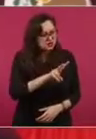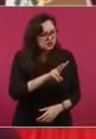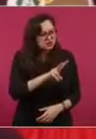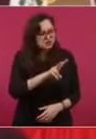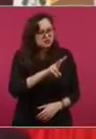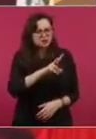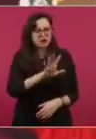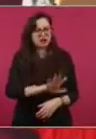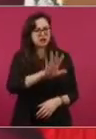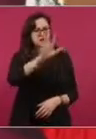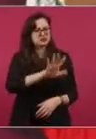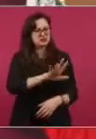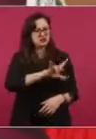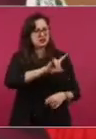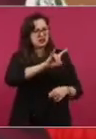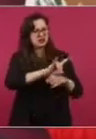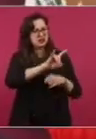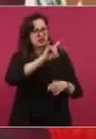montaje,